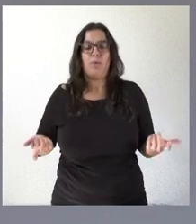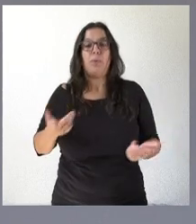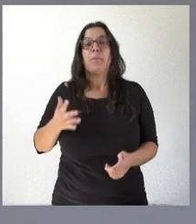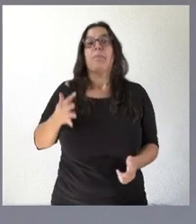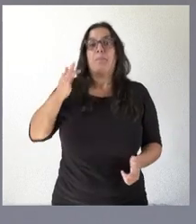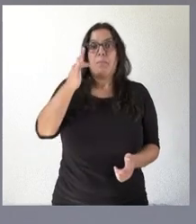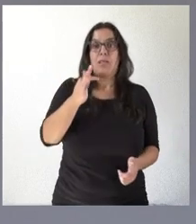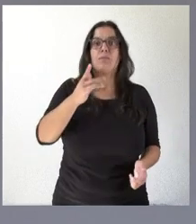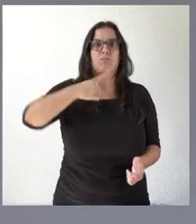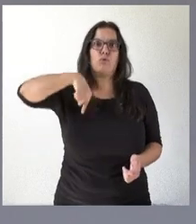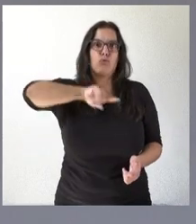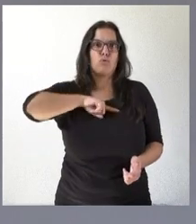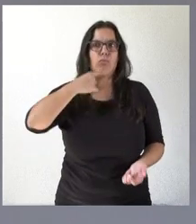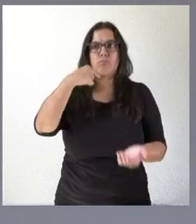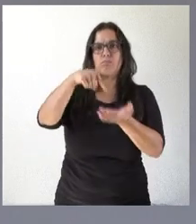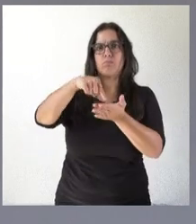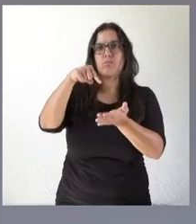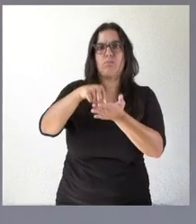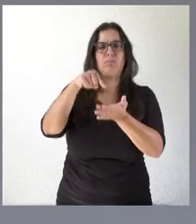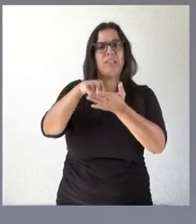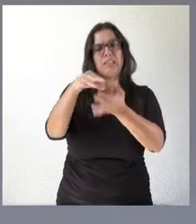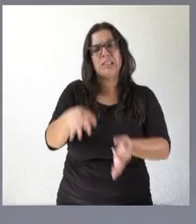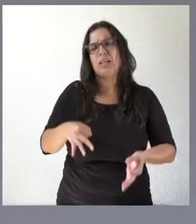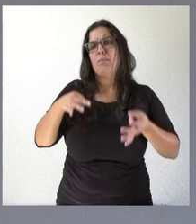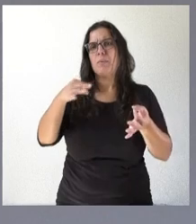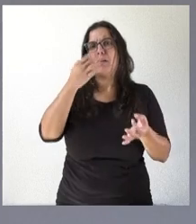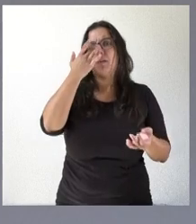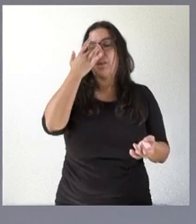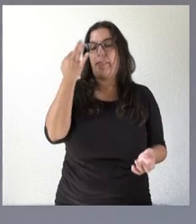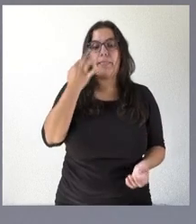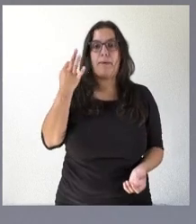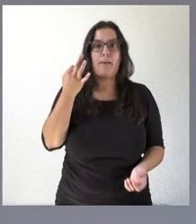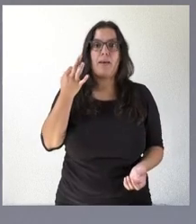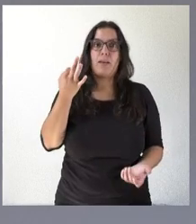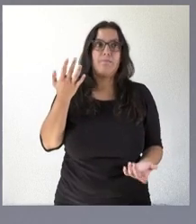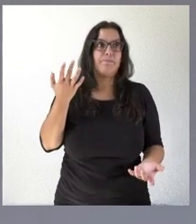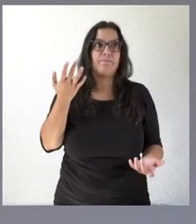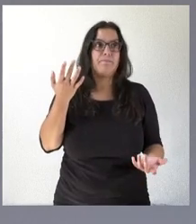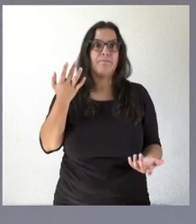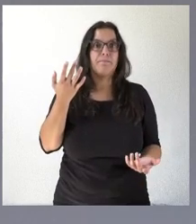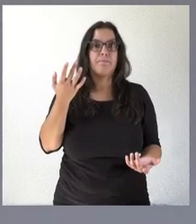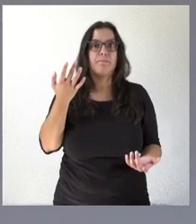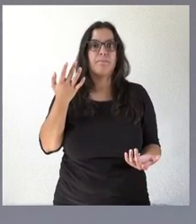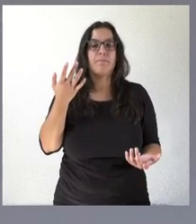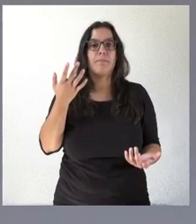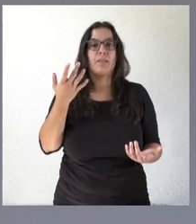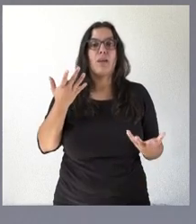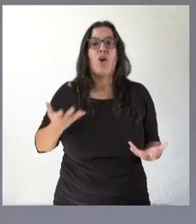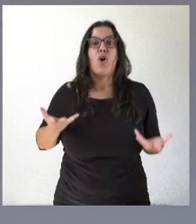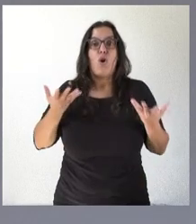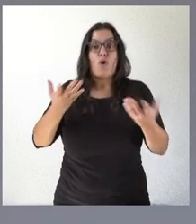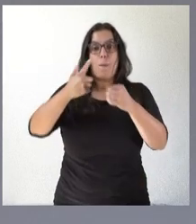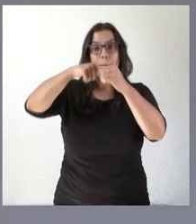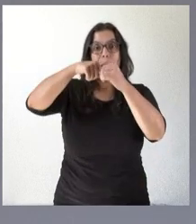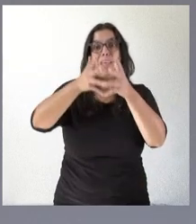nosotros estamos reivindicando de manera continua el que se produzca una mayor oferta pública de